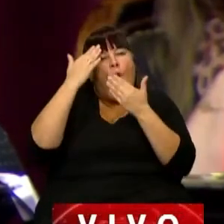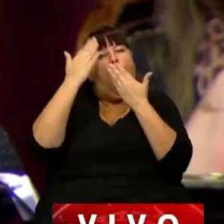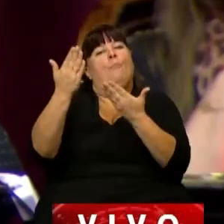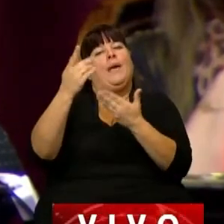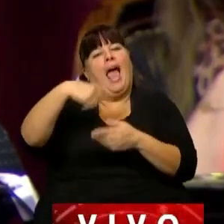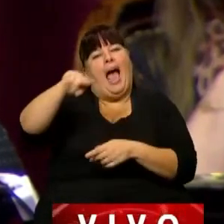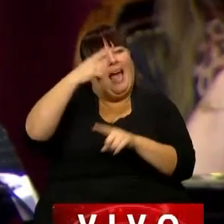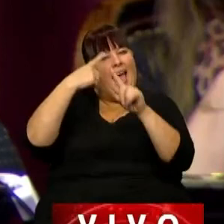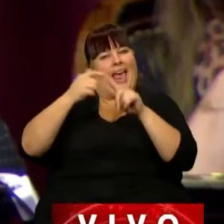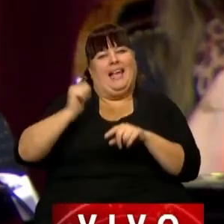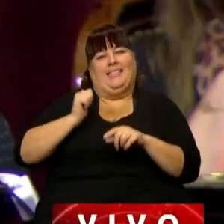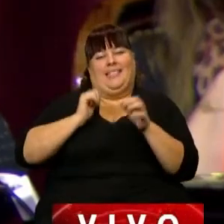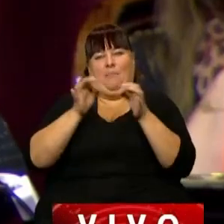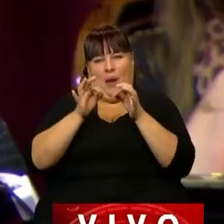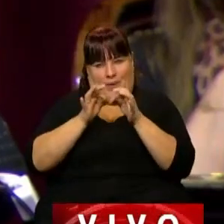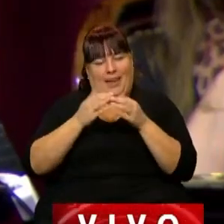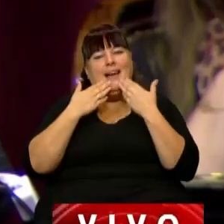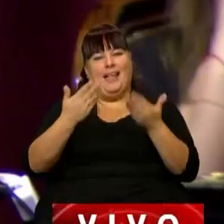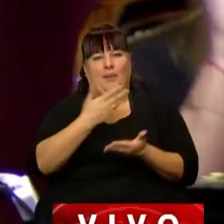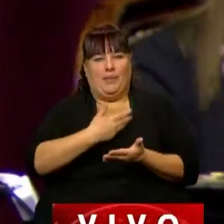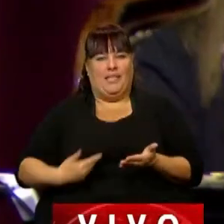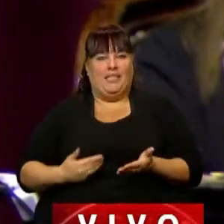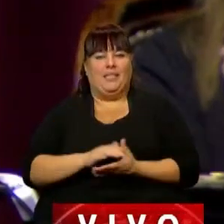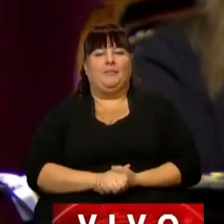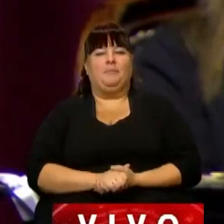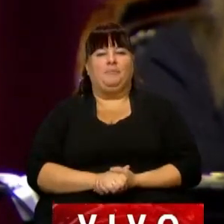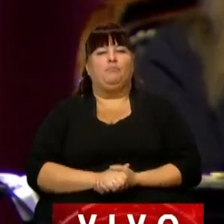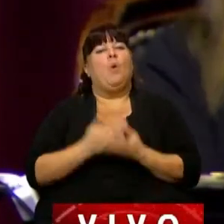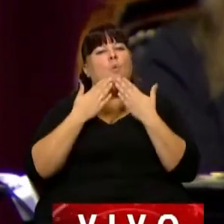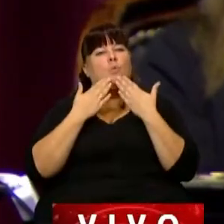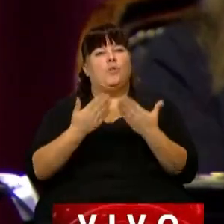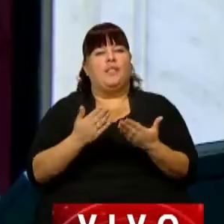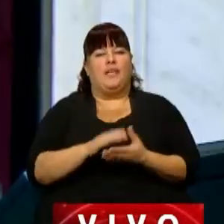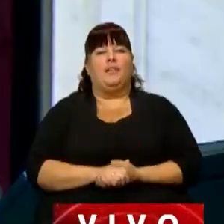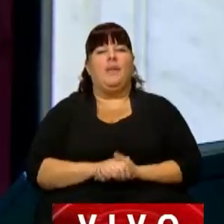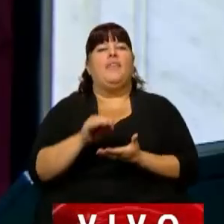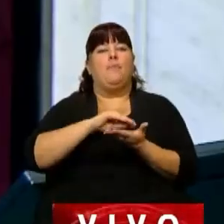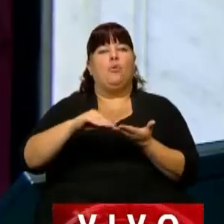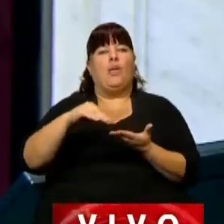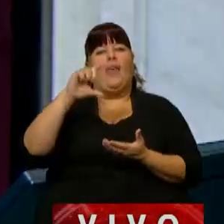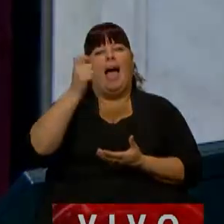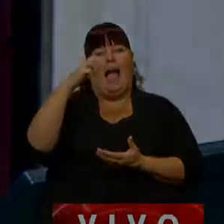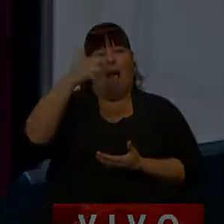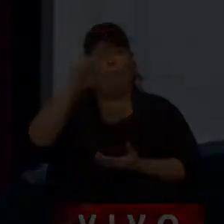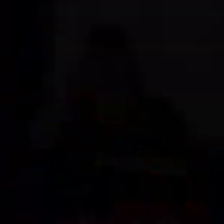homenaje para nuestros veteranos y veteranas. Gracias, presidente. Muchas gracias, diputada Mabel Caparrós. Gracias.